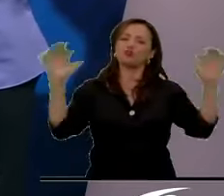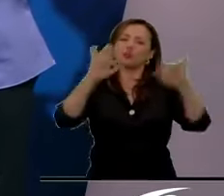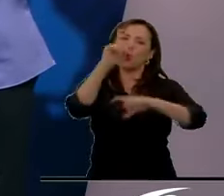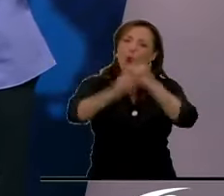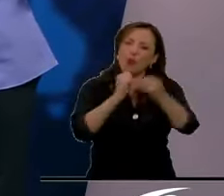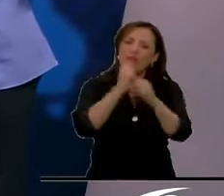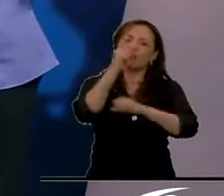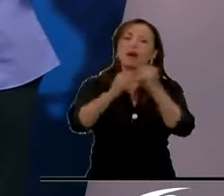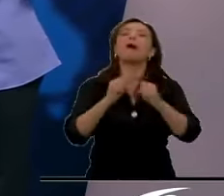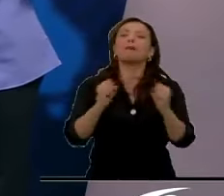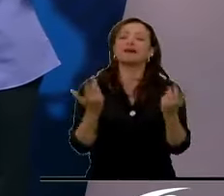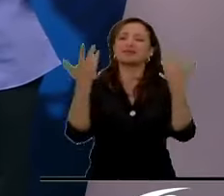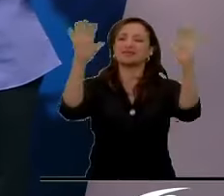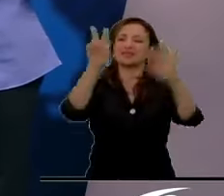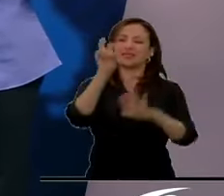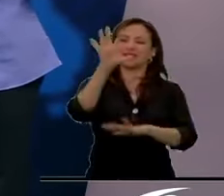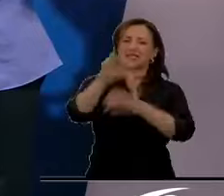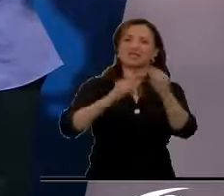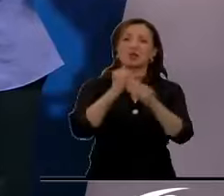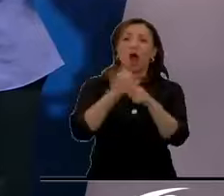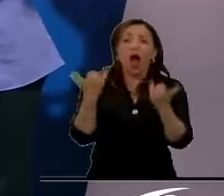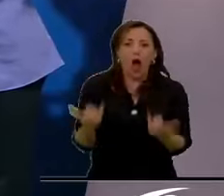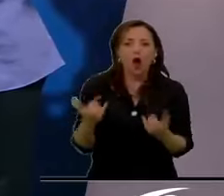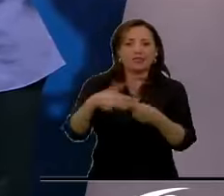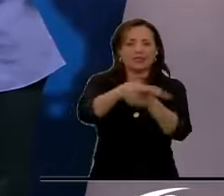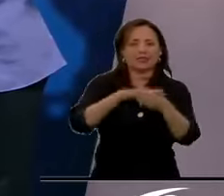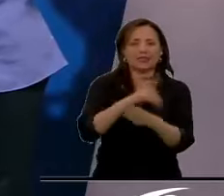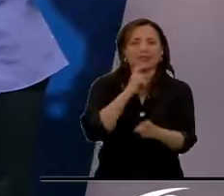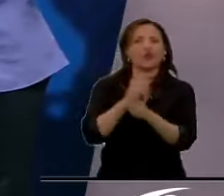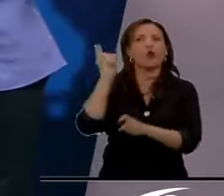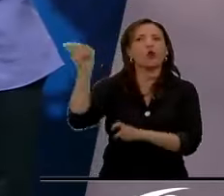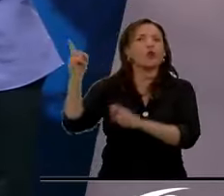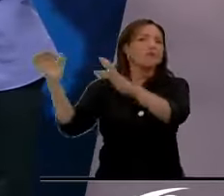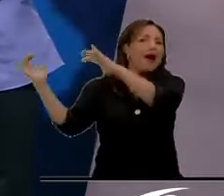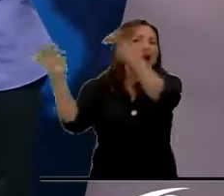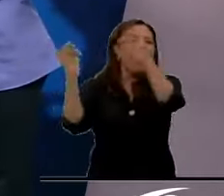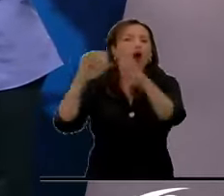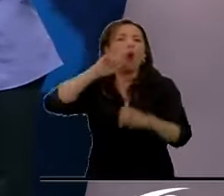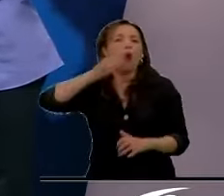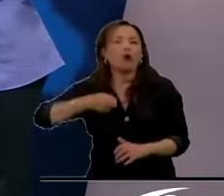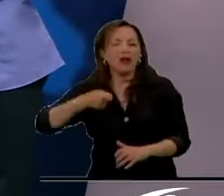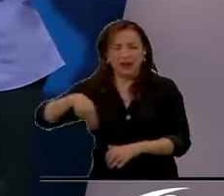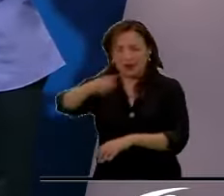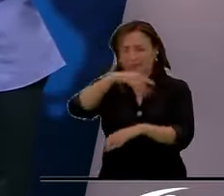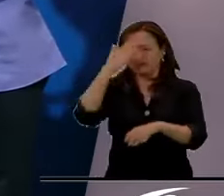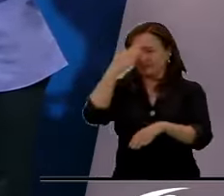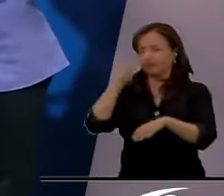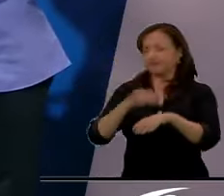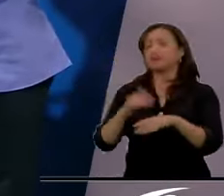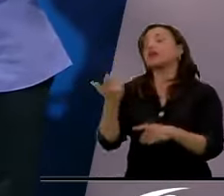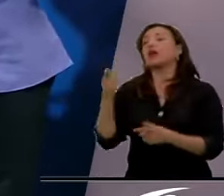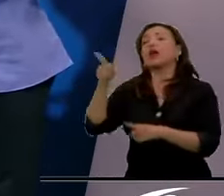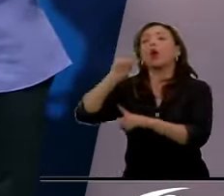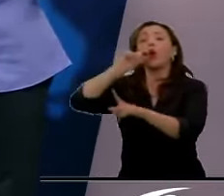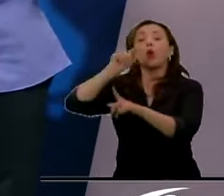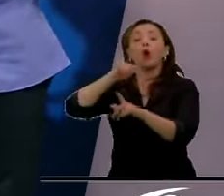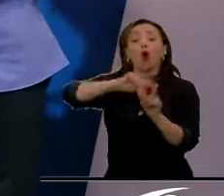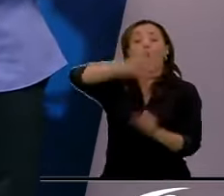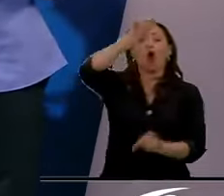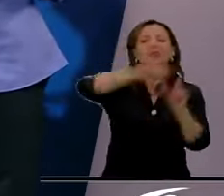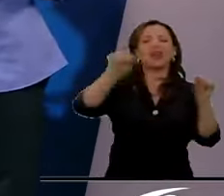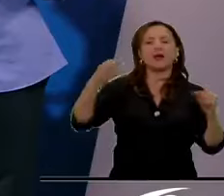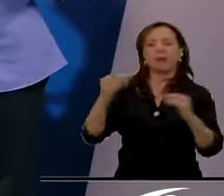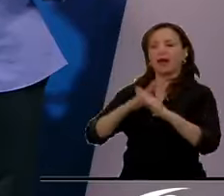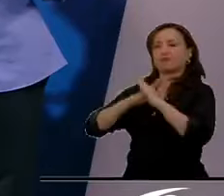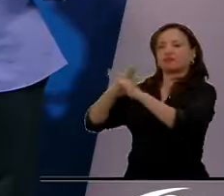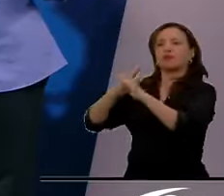momento en que están enfrentando el mayor reto de la OTAN, la guerra en Ucrania. Y es que recordemos, la OTAN nace para defenderse de los avances